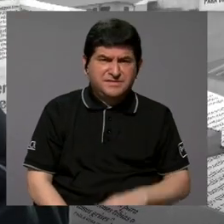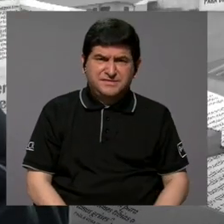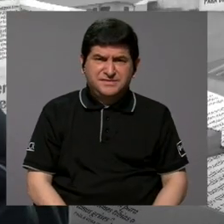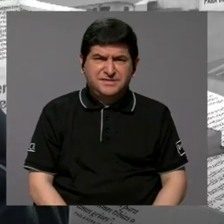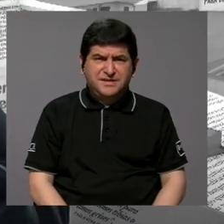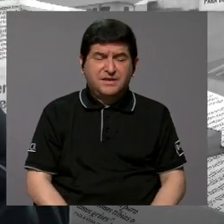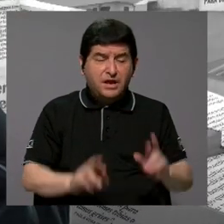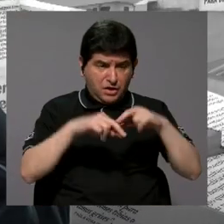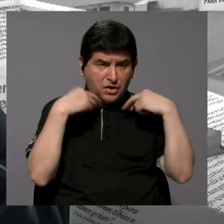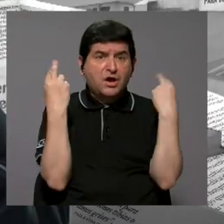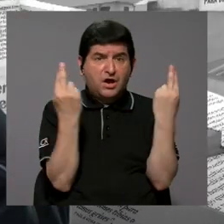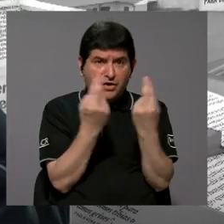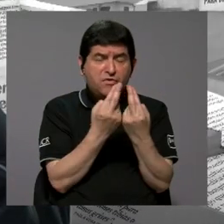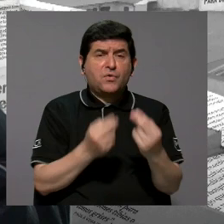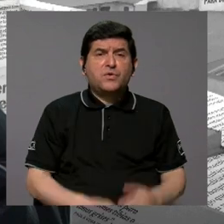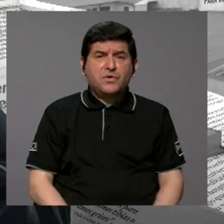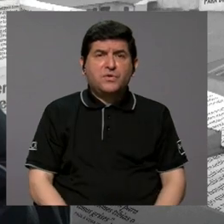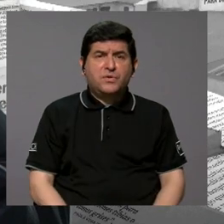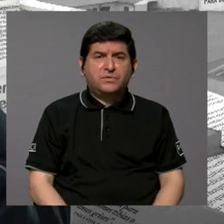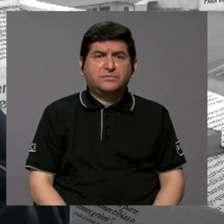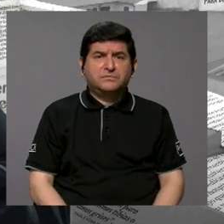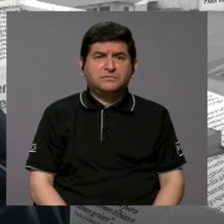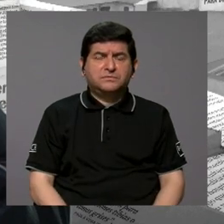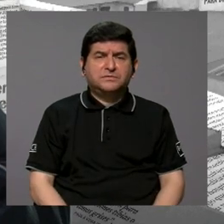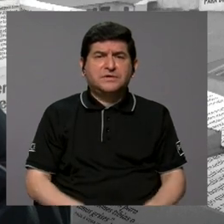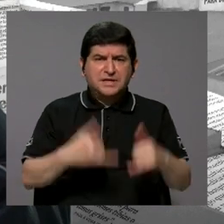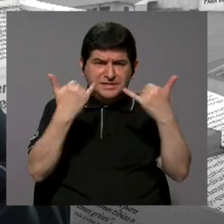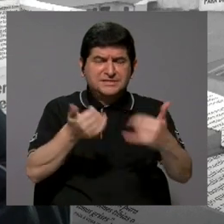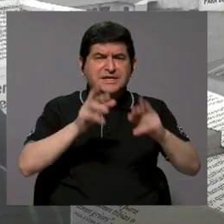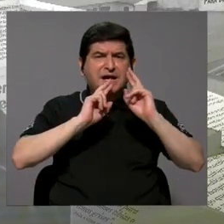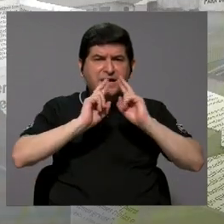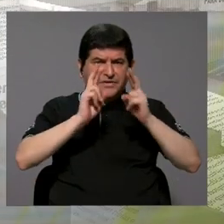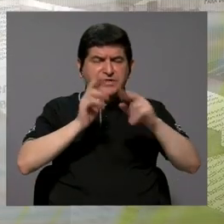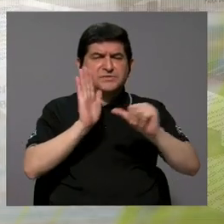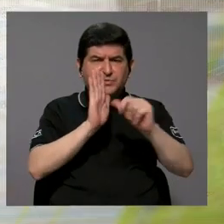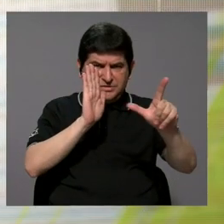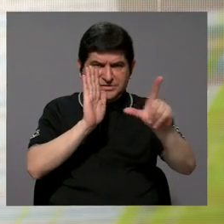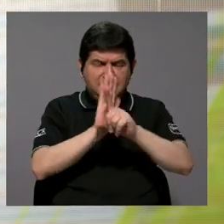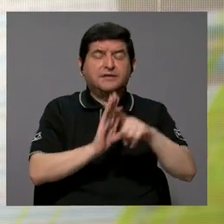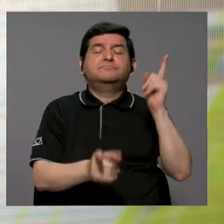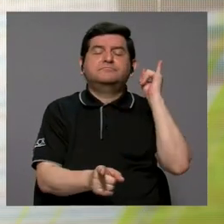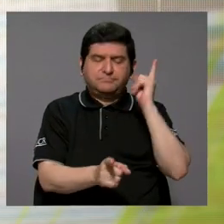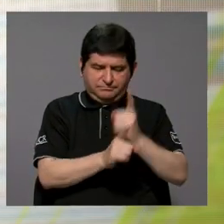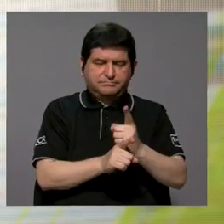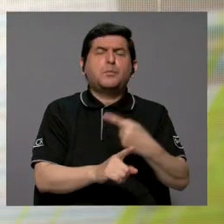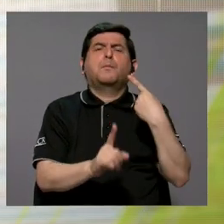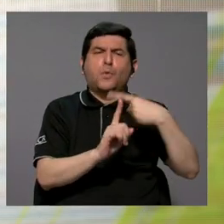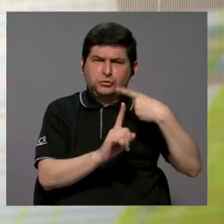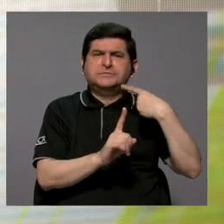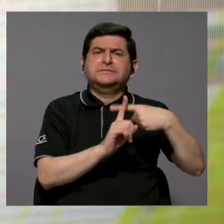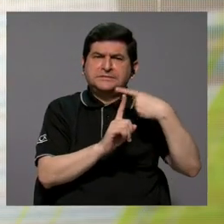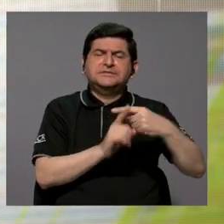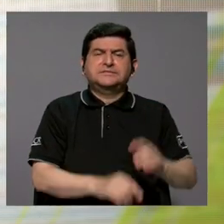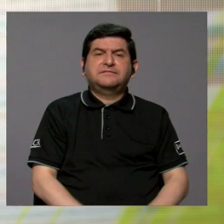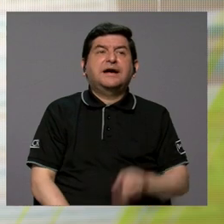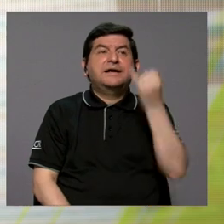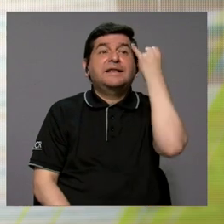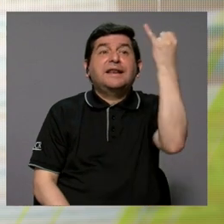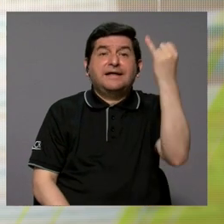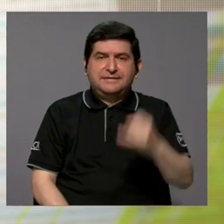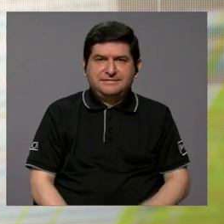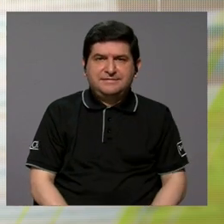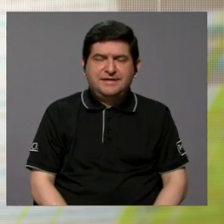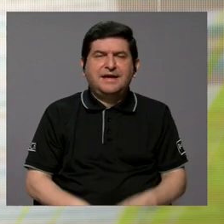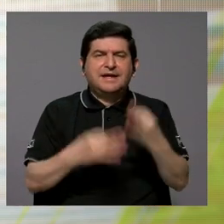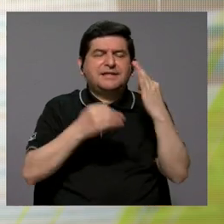a reunir, que hubo una respuesta de la Asamblea Legislativa. Correcto. Muy positiva. Entonces, la idea es poder